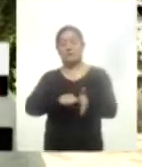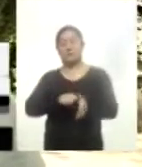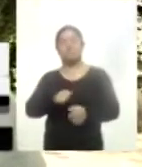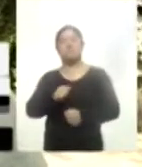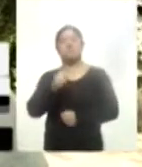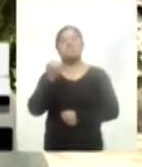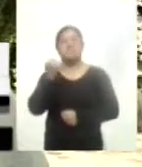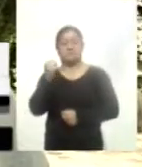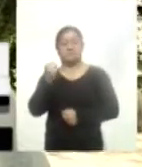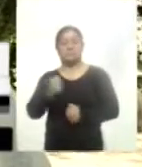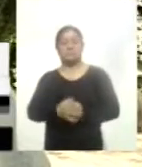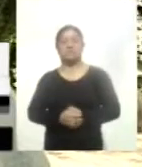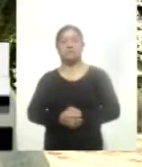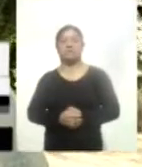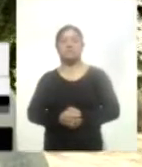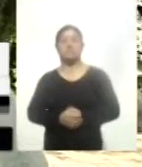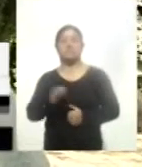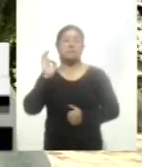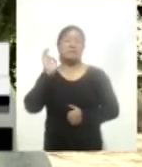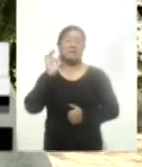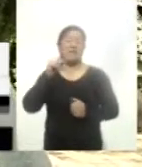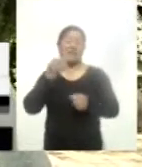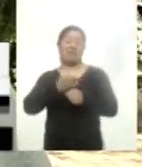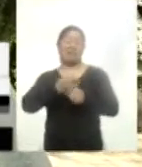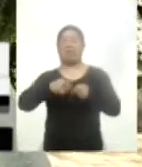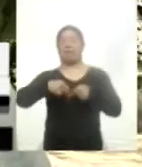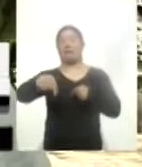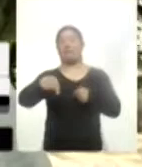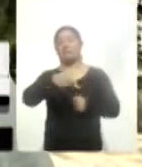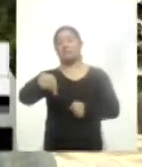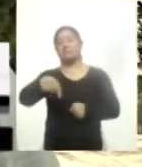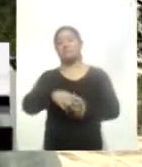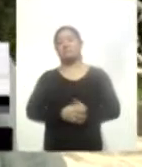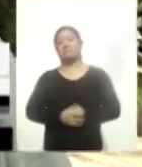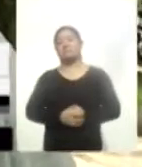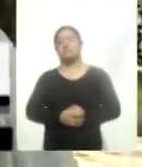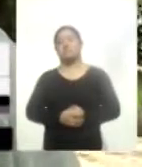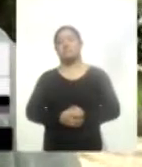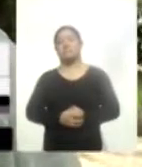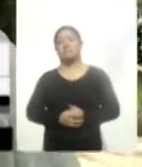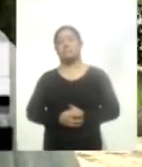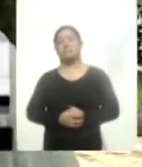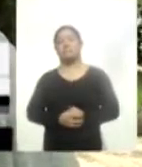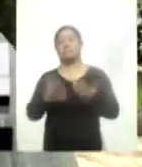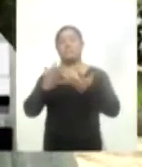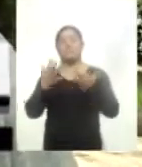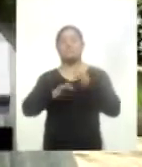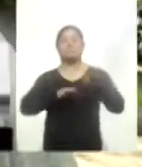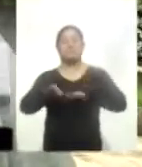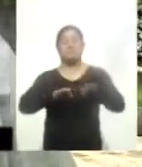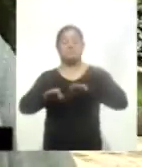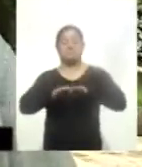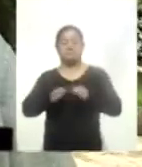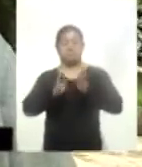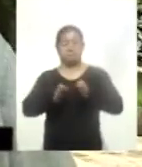tiempo a lo mejor dentro del inicio de la temporada vamos a empezar a hacer los trabajos de programación física